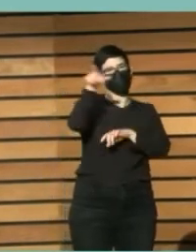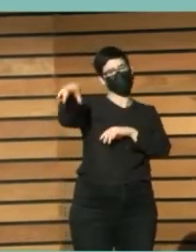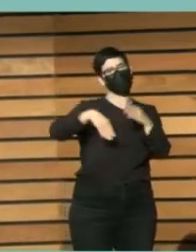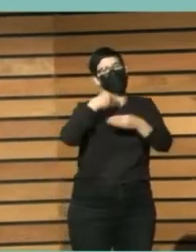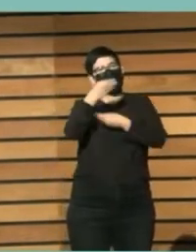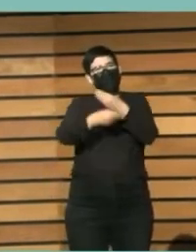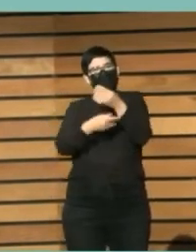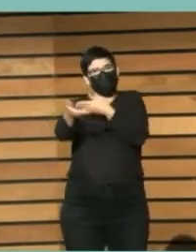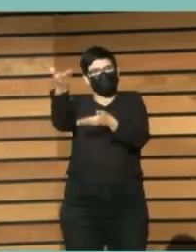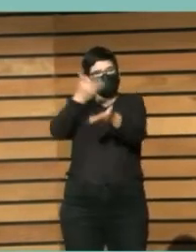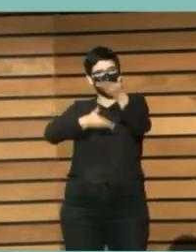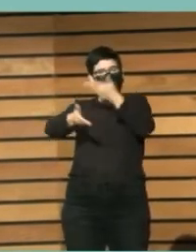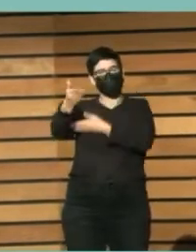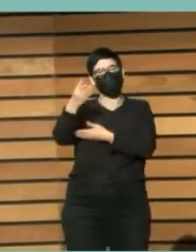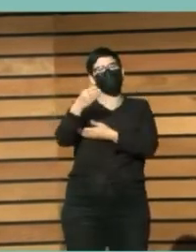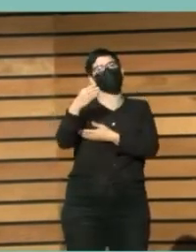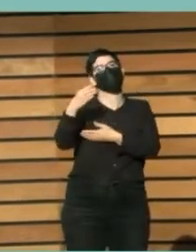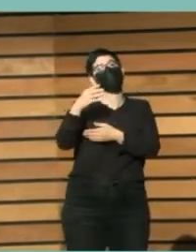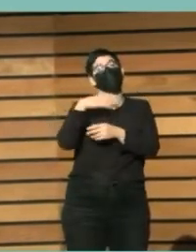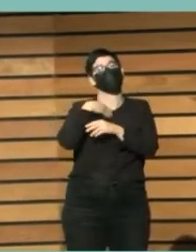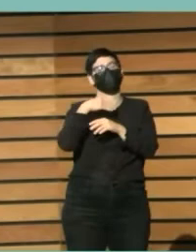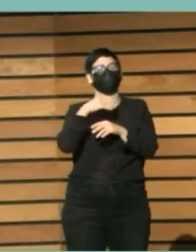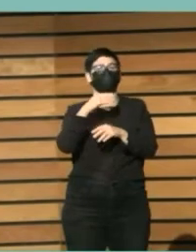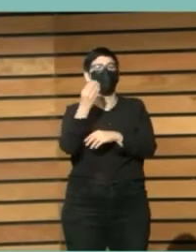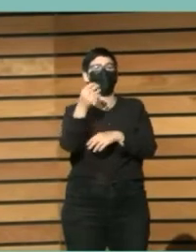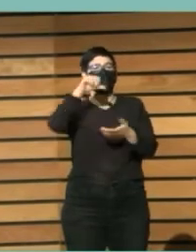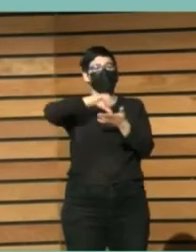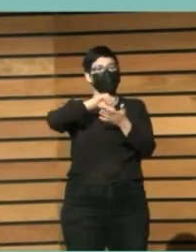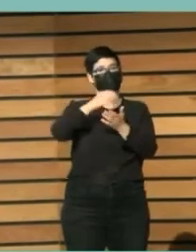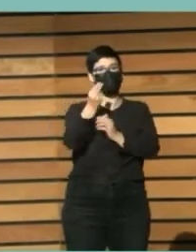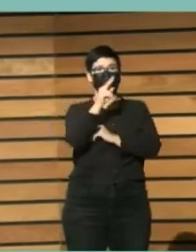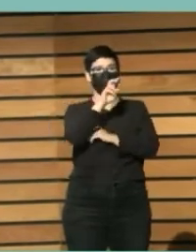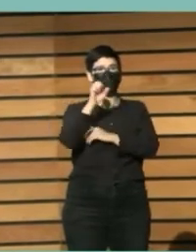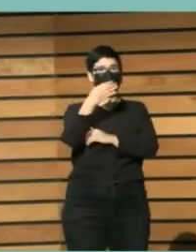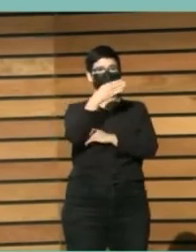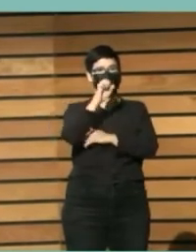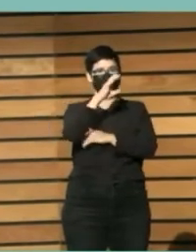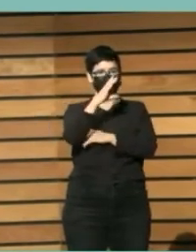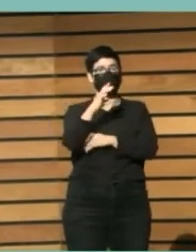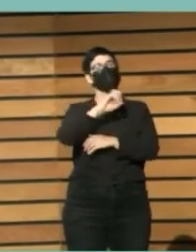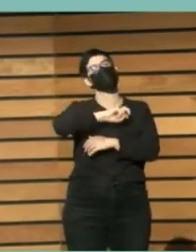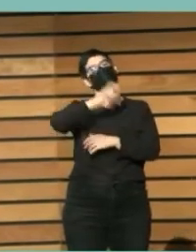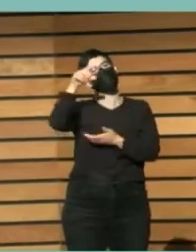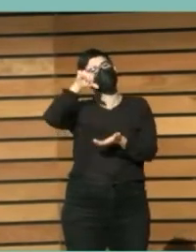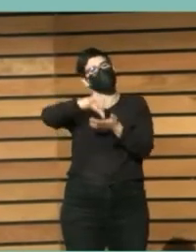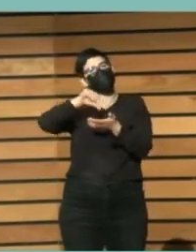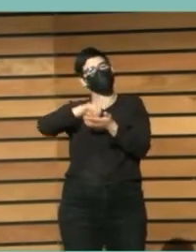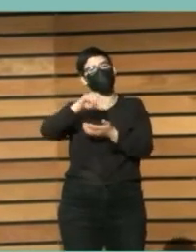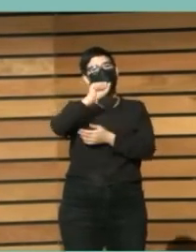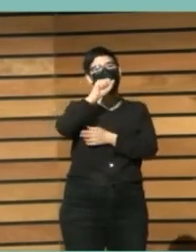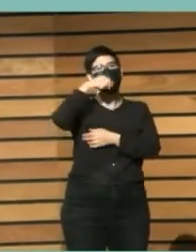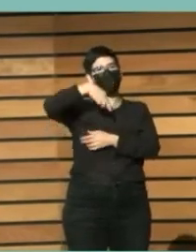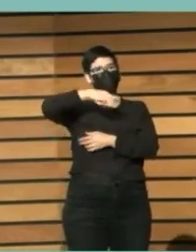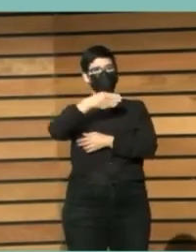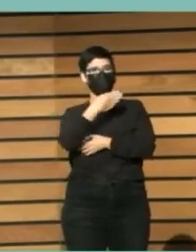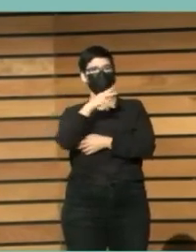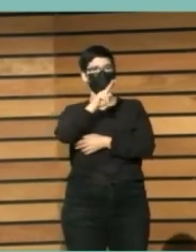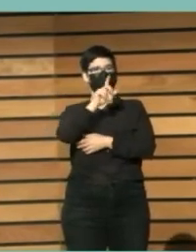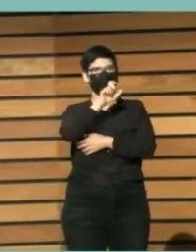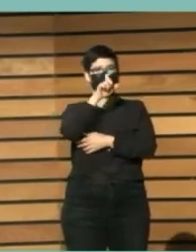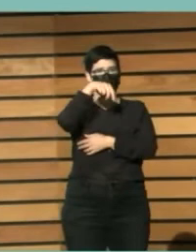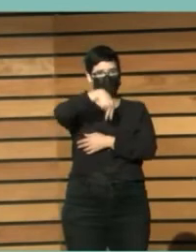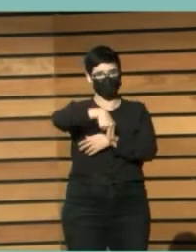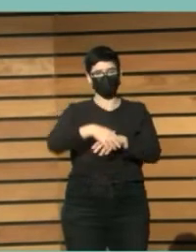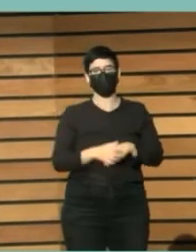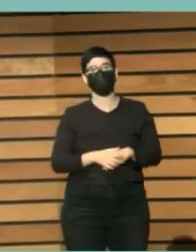de la Literature de Quebec y con la Cité de Angoulême. Y bueno, esperamos que sea